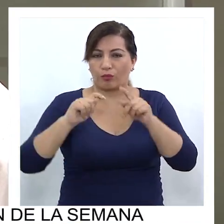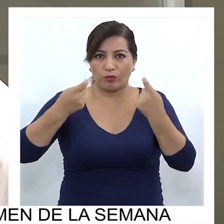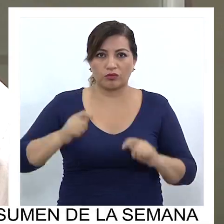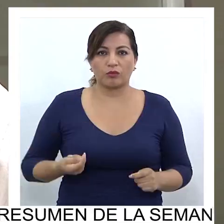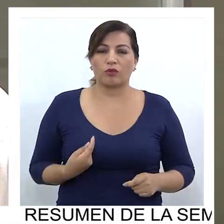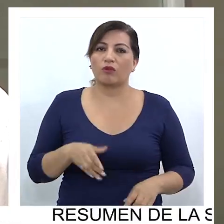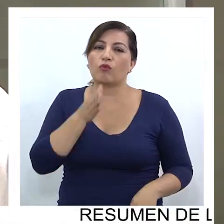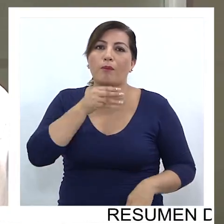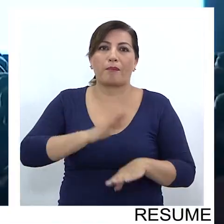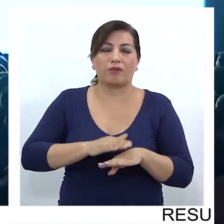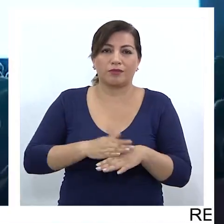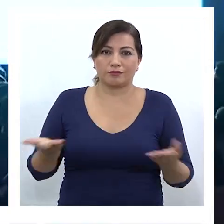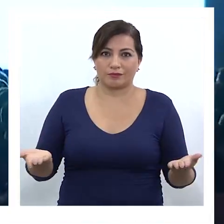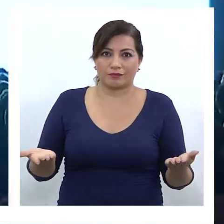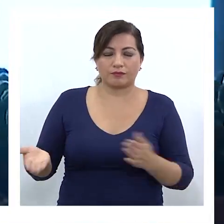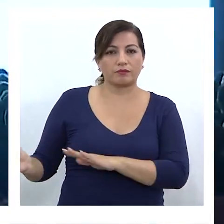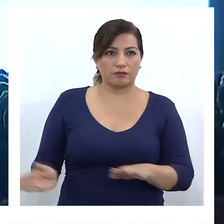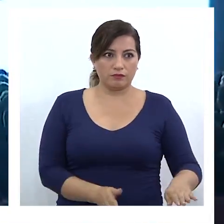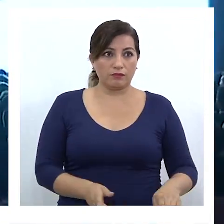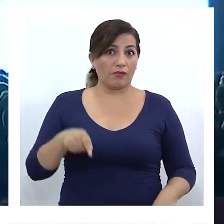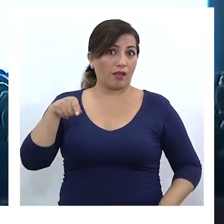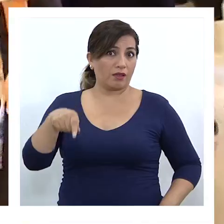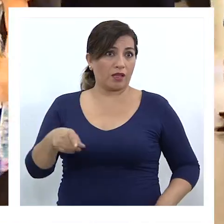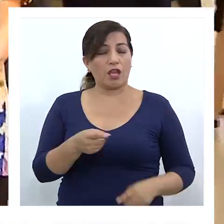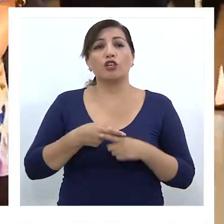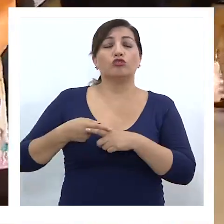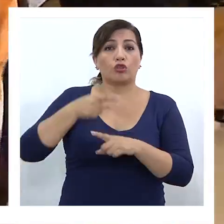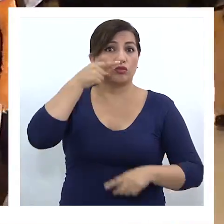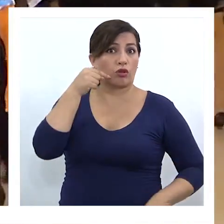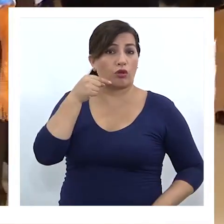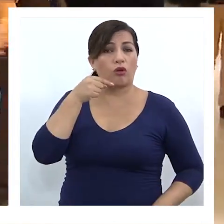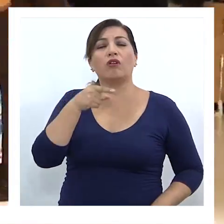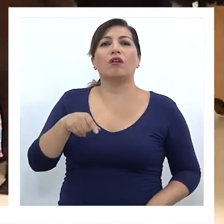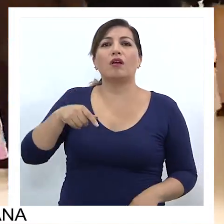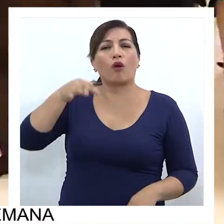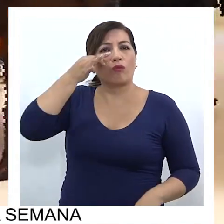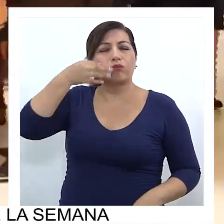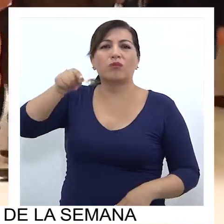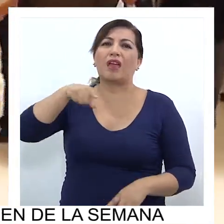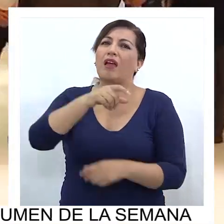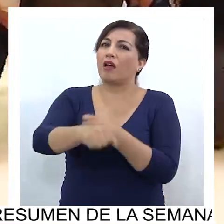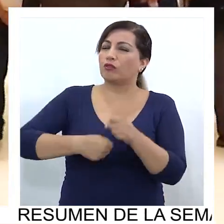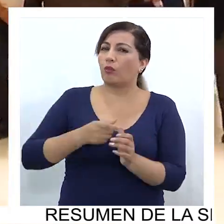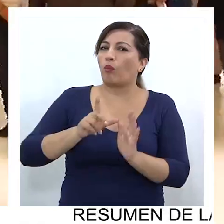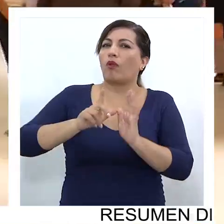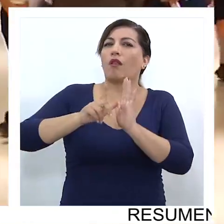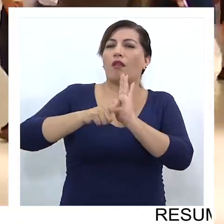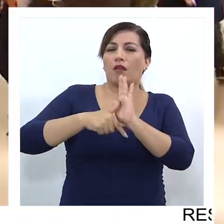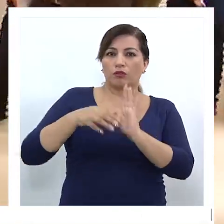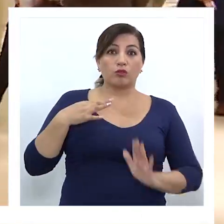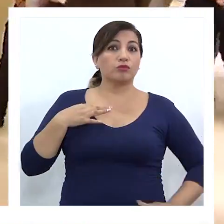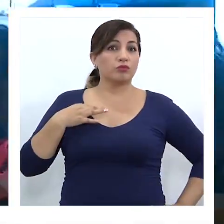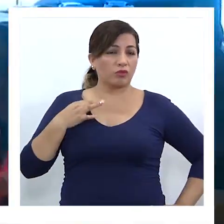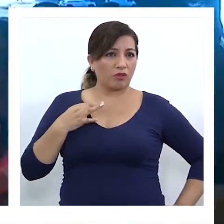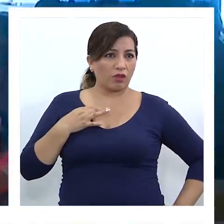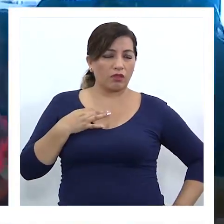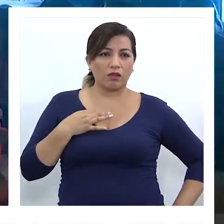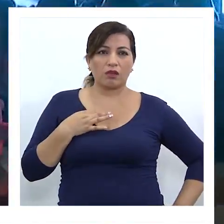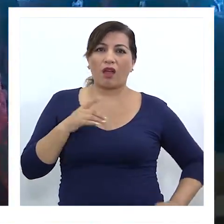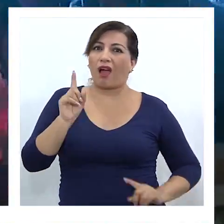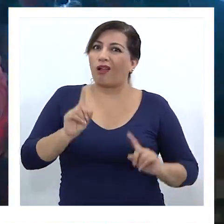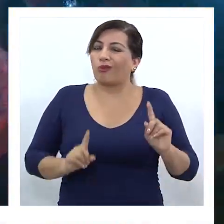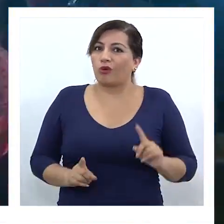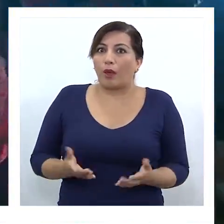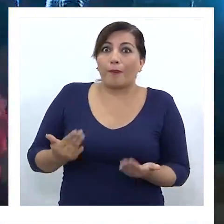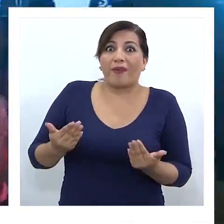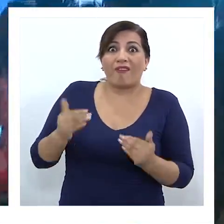no lo autorizó el Ministerio de Hacienda. Para sociólogos y analistas políticos, ha sido un año lento, en donde la ciudadanía se hizo muchas